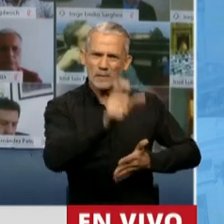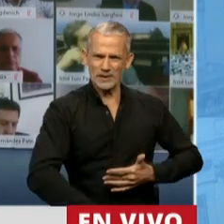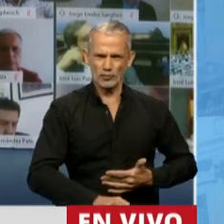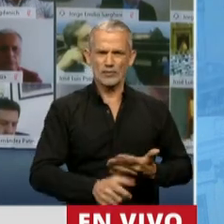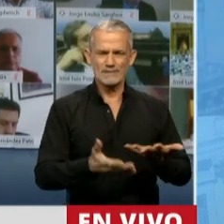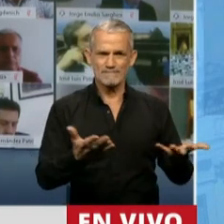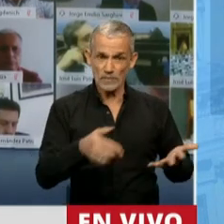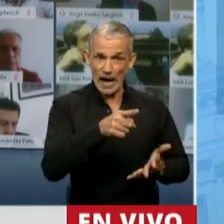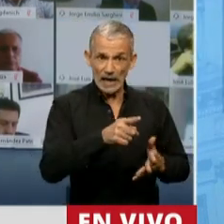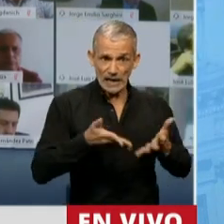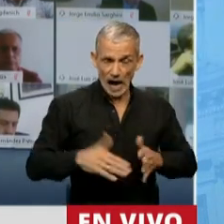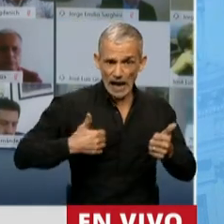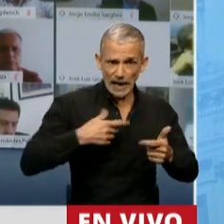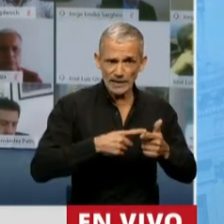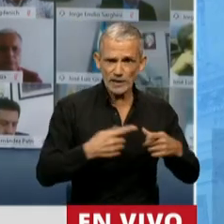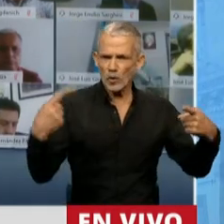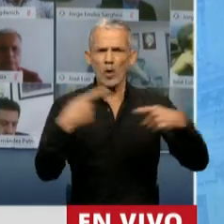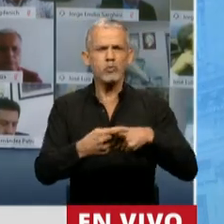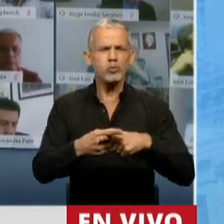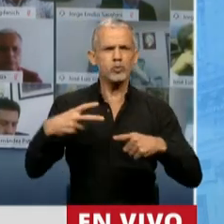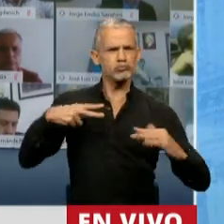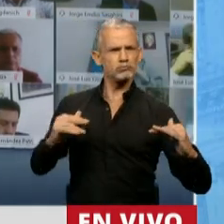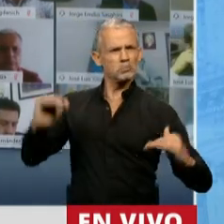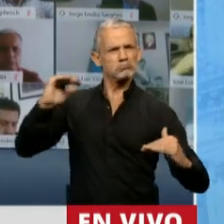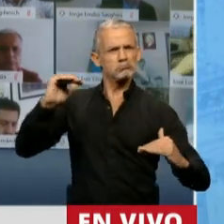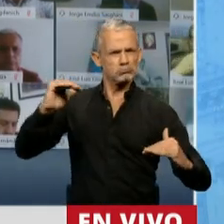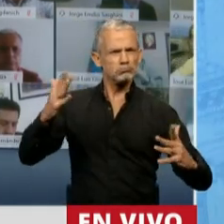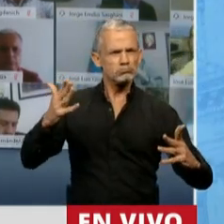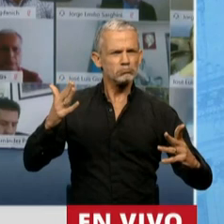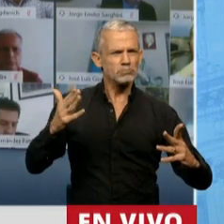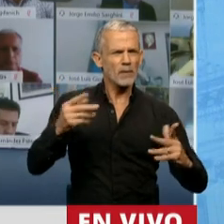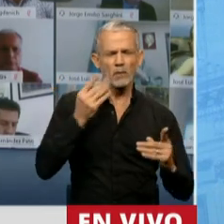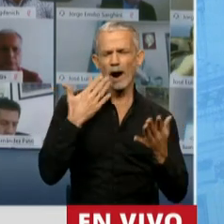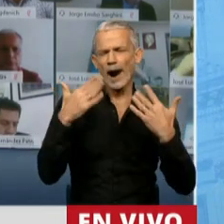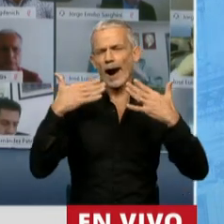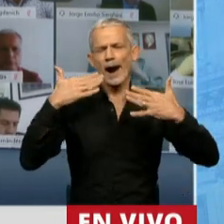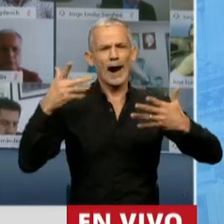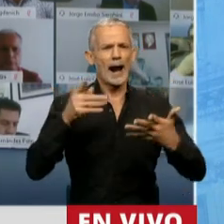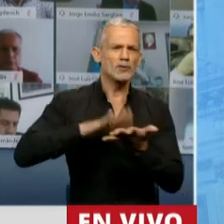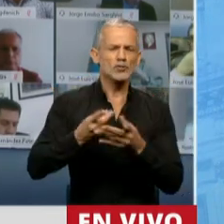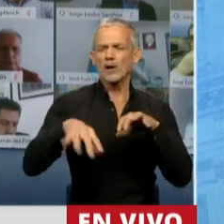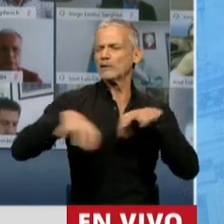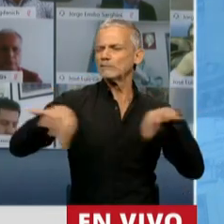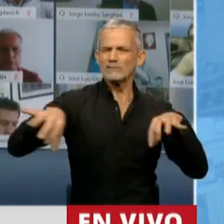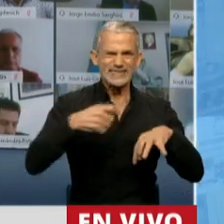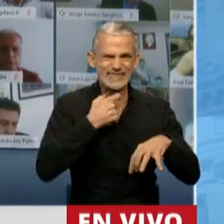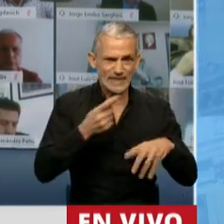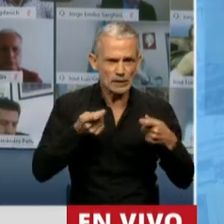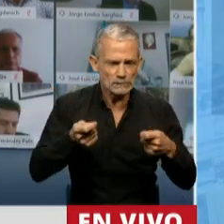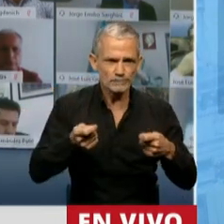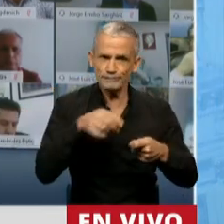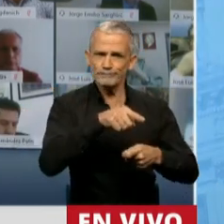Porque fue argentino enfrentó a los clasistas que asusan la dialéctica de la división. Y él